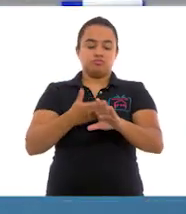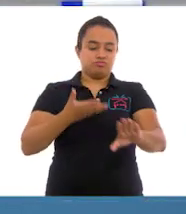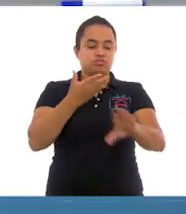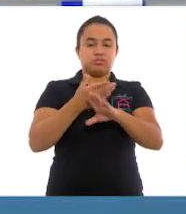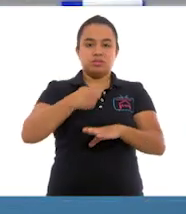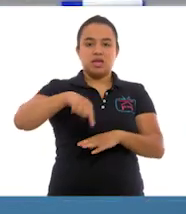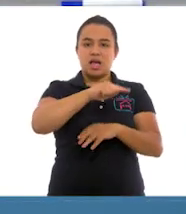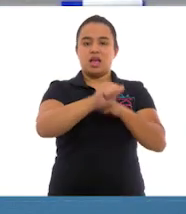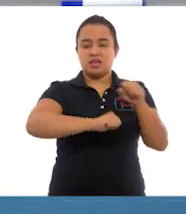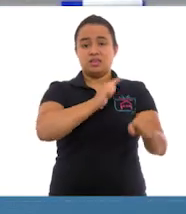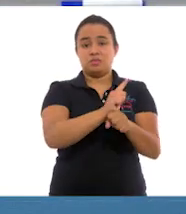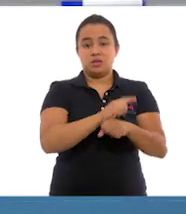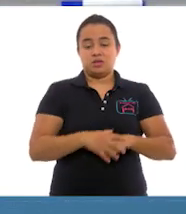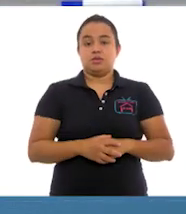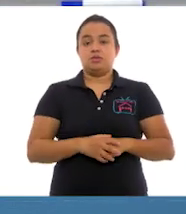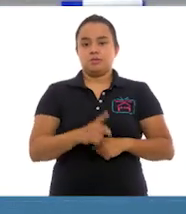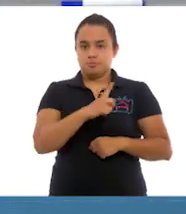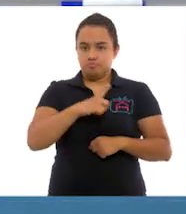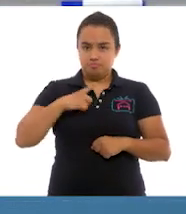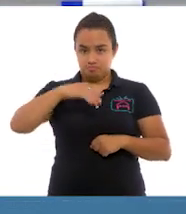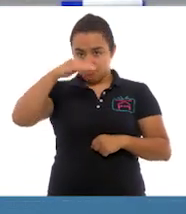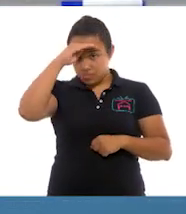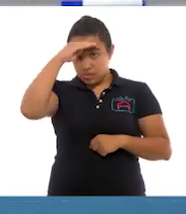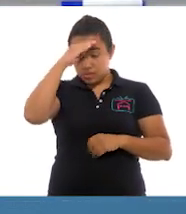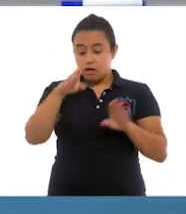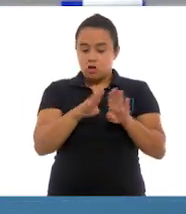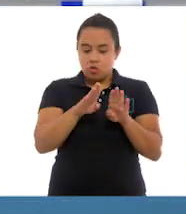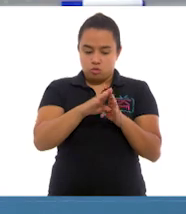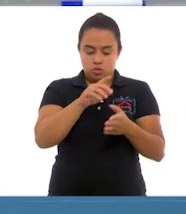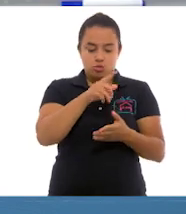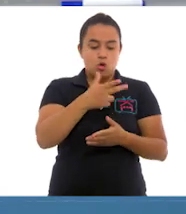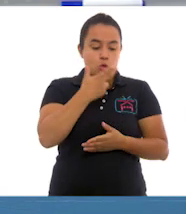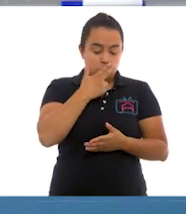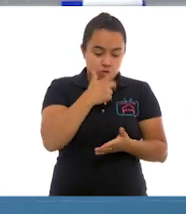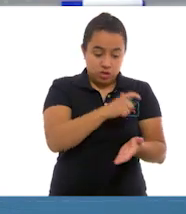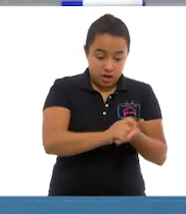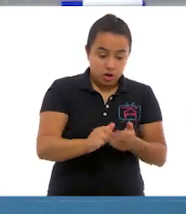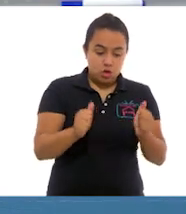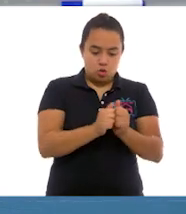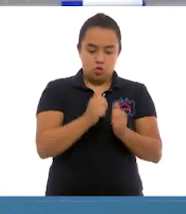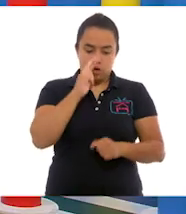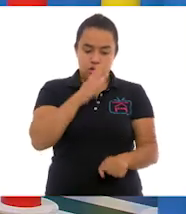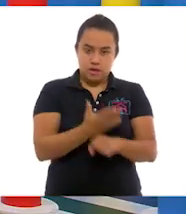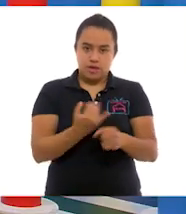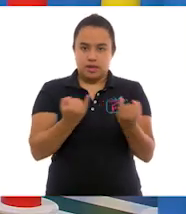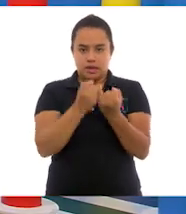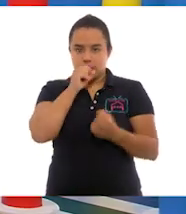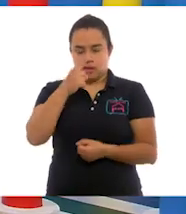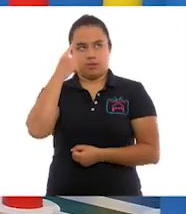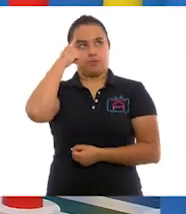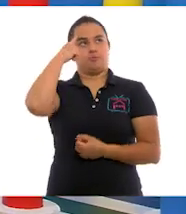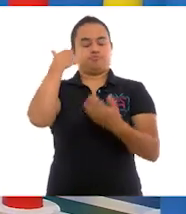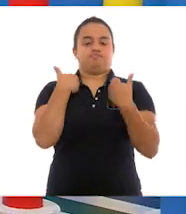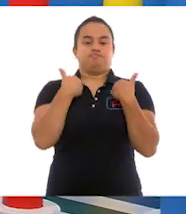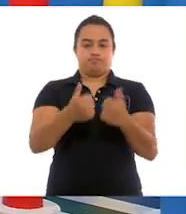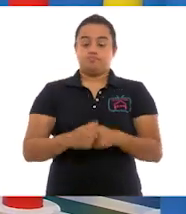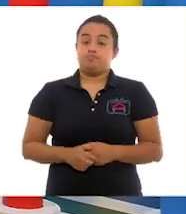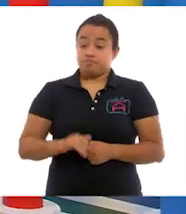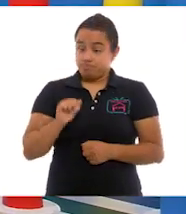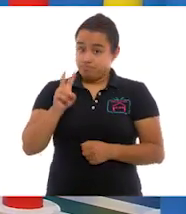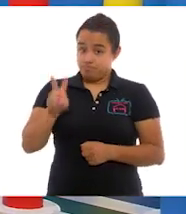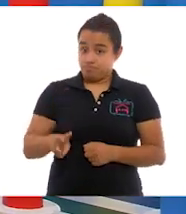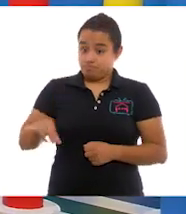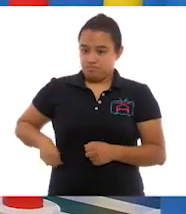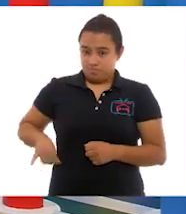Por eso es buena idea pensar en consumir de manera responsable y consciente. Así es. Qué interesante